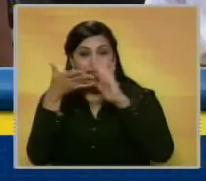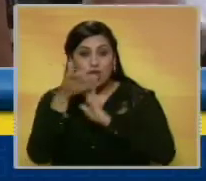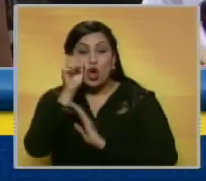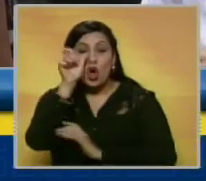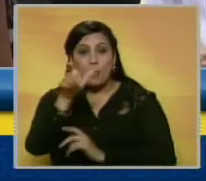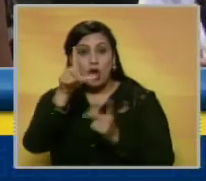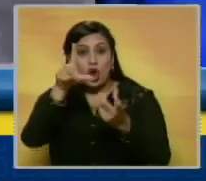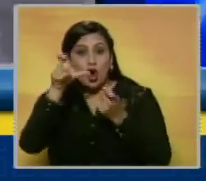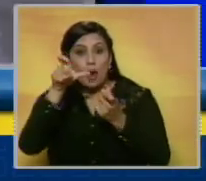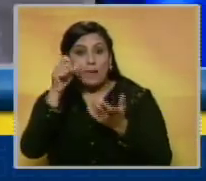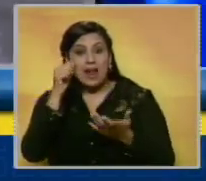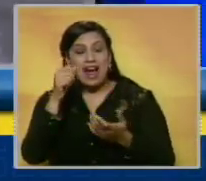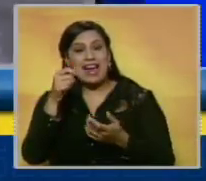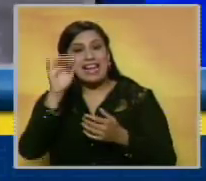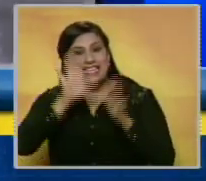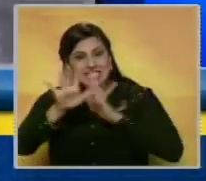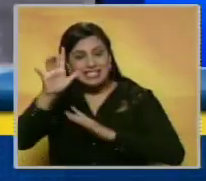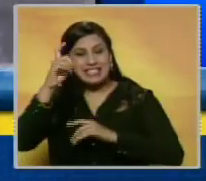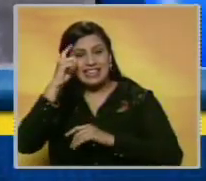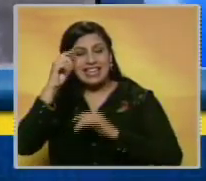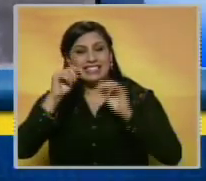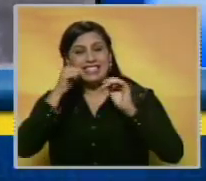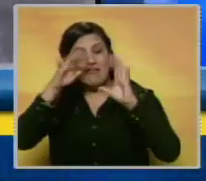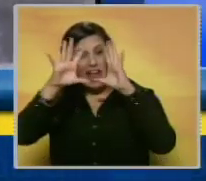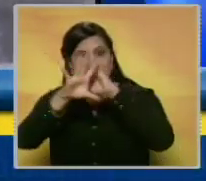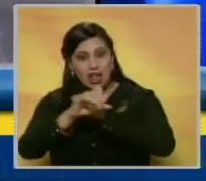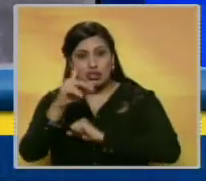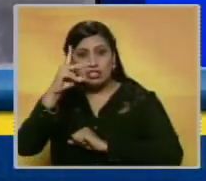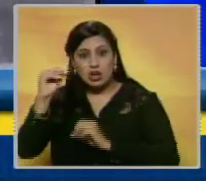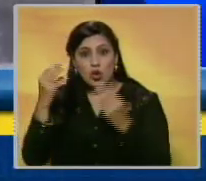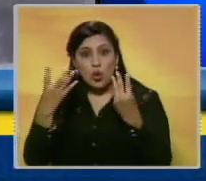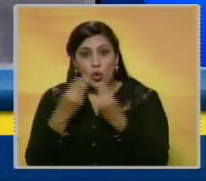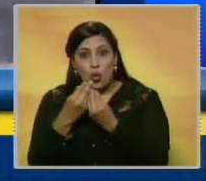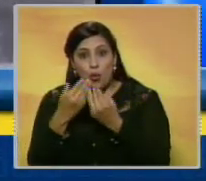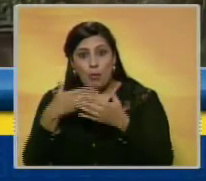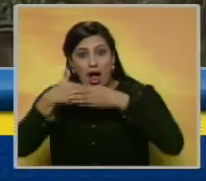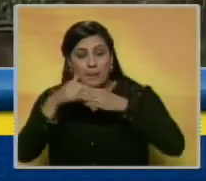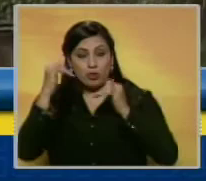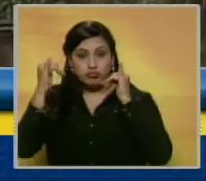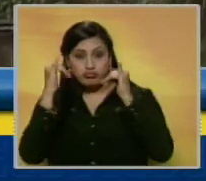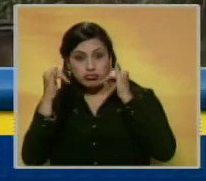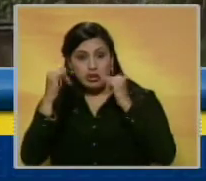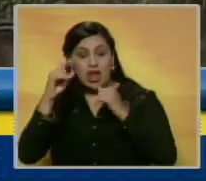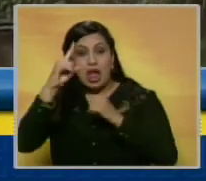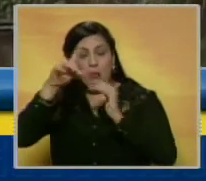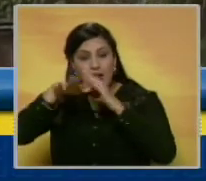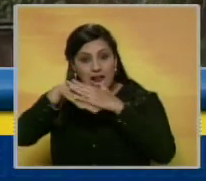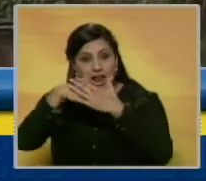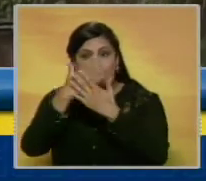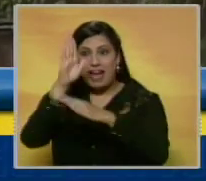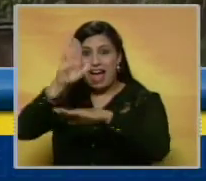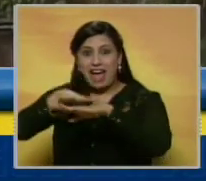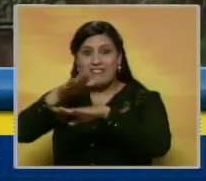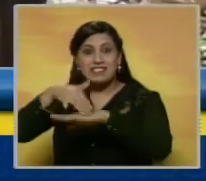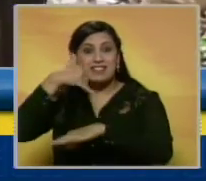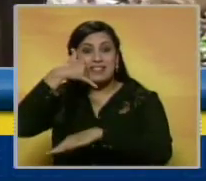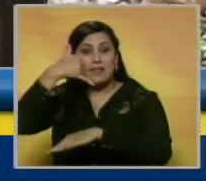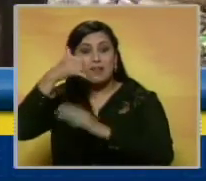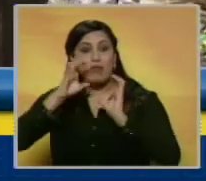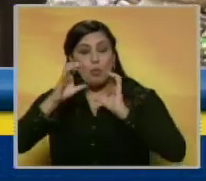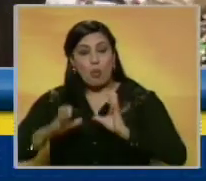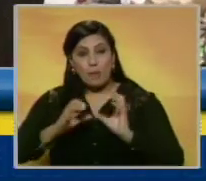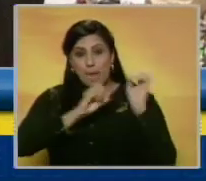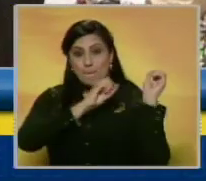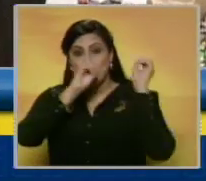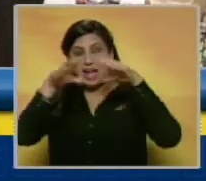Santiago cobró el dinero de su quincena el sábado en la noche y salió con un grupo de amigos. A la una de la mañana avisaron por teléfono que su cuerpo